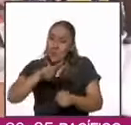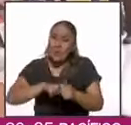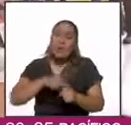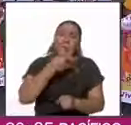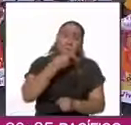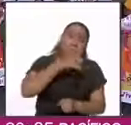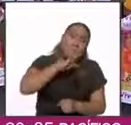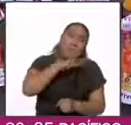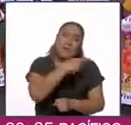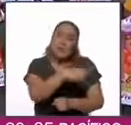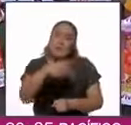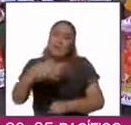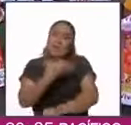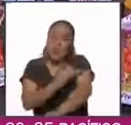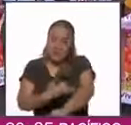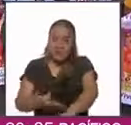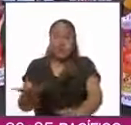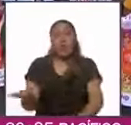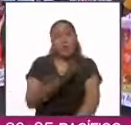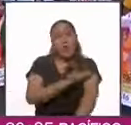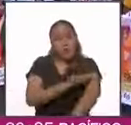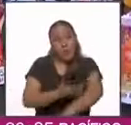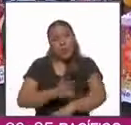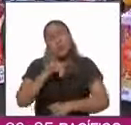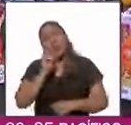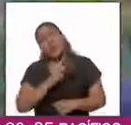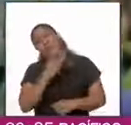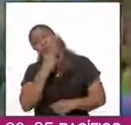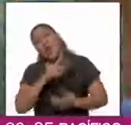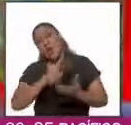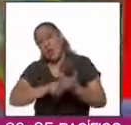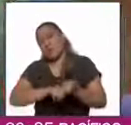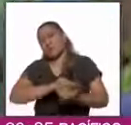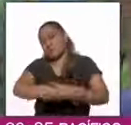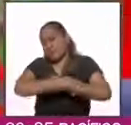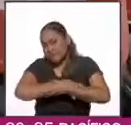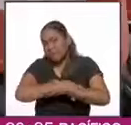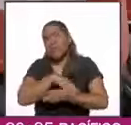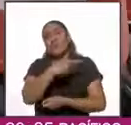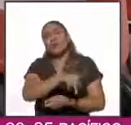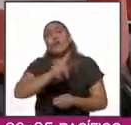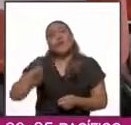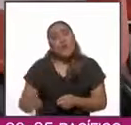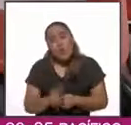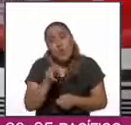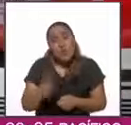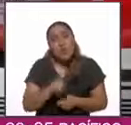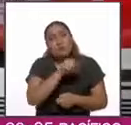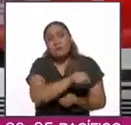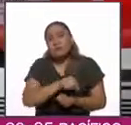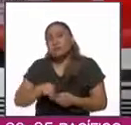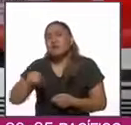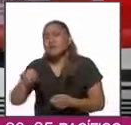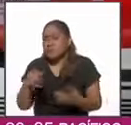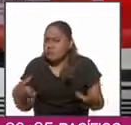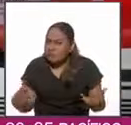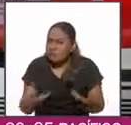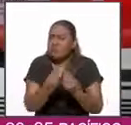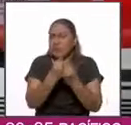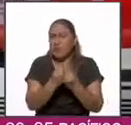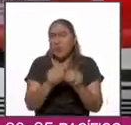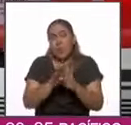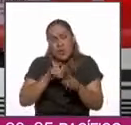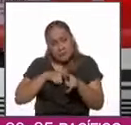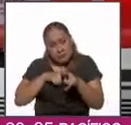padres de familia, de compañeras y compañeros solidarios de sus comunidades rurales que han logrado que permanezca